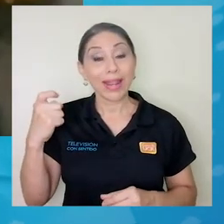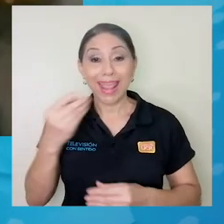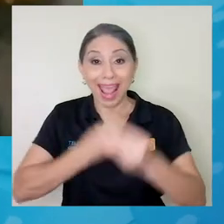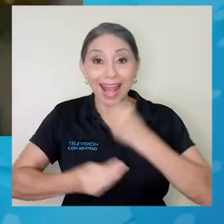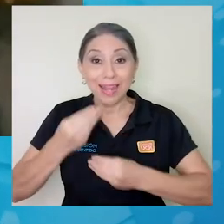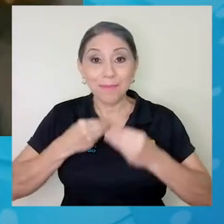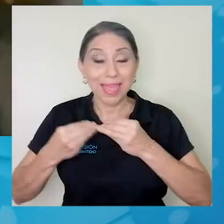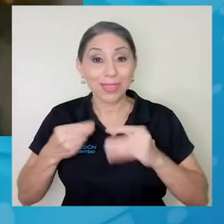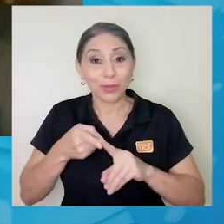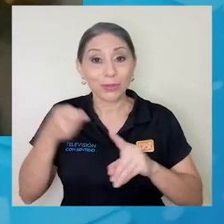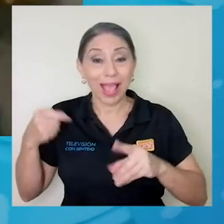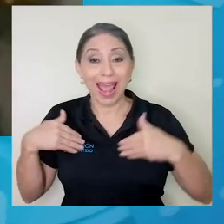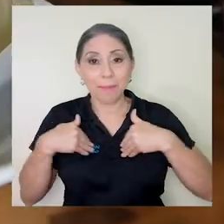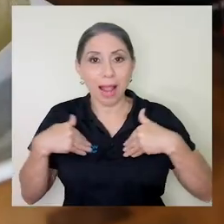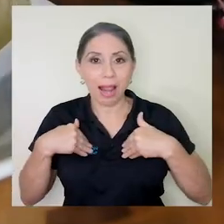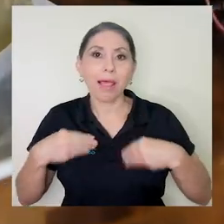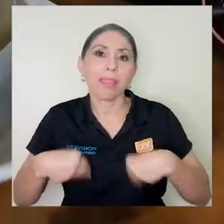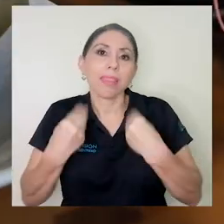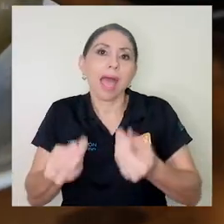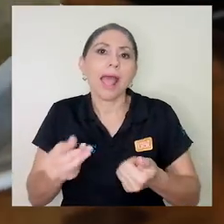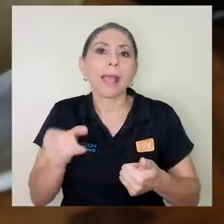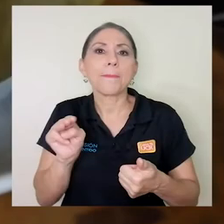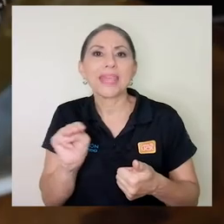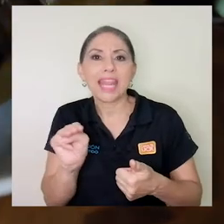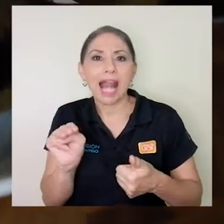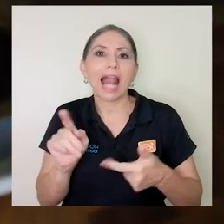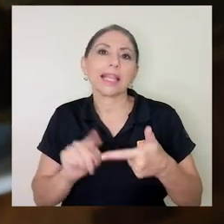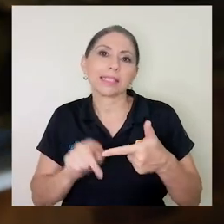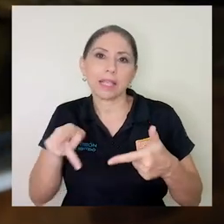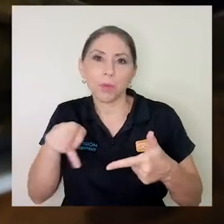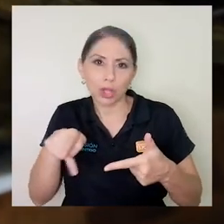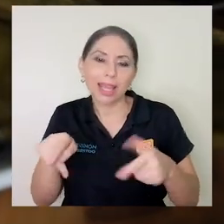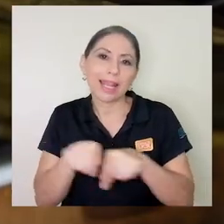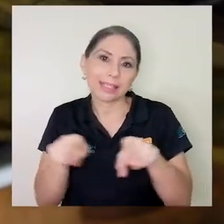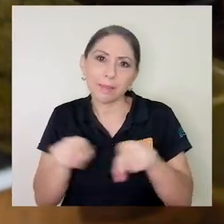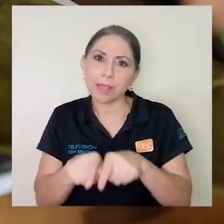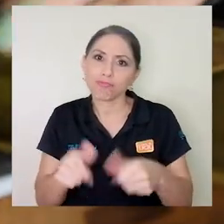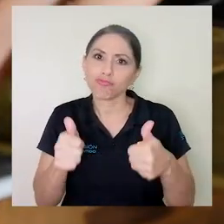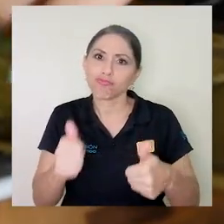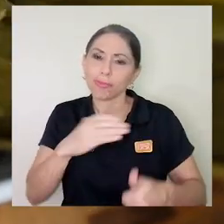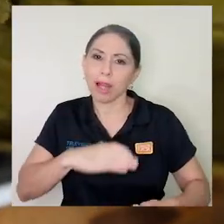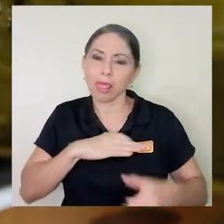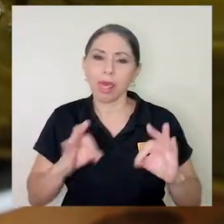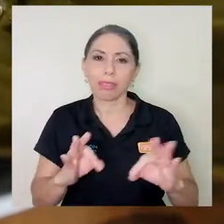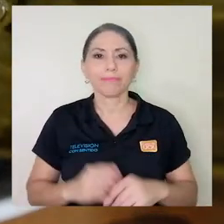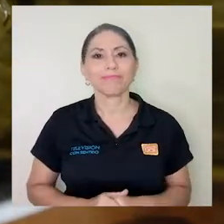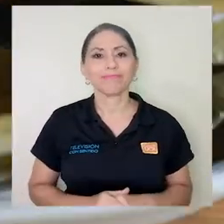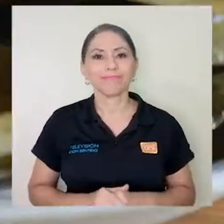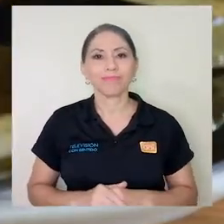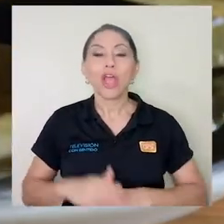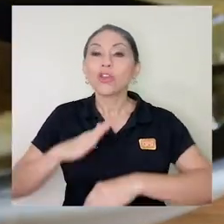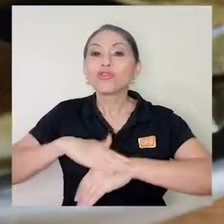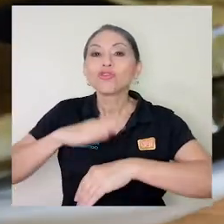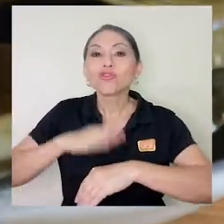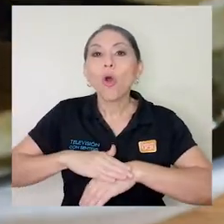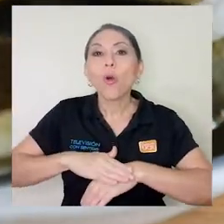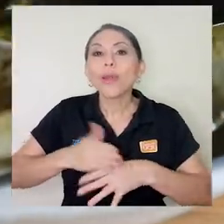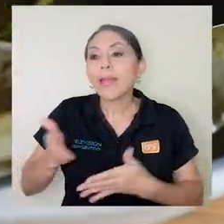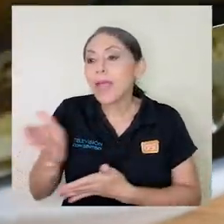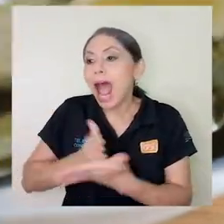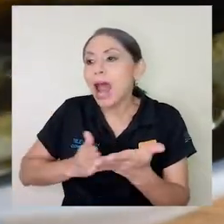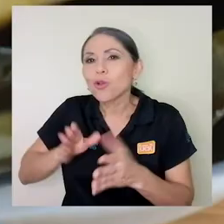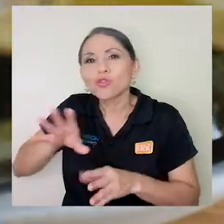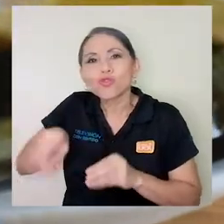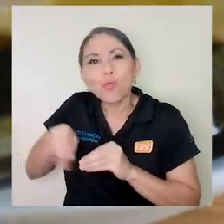los alimentos de origen animal son fuente de minerales y fuente también de proteína de buena calidad. Con respecto a los